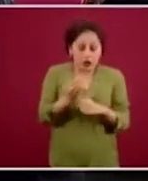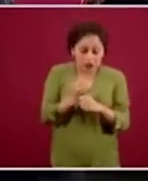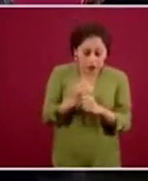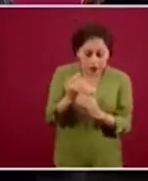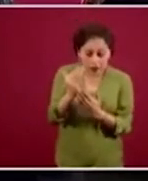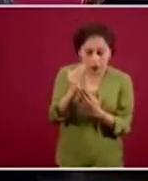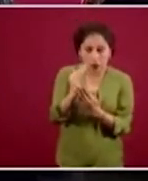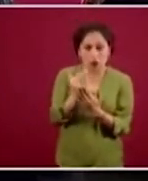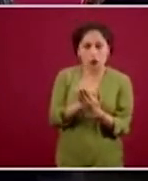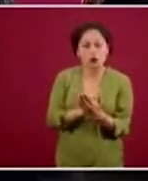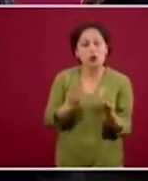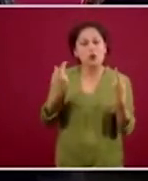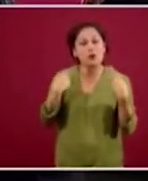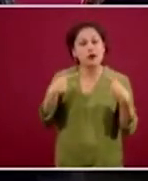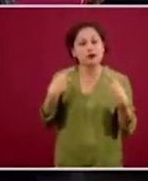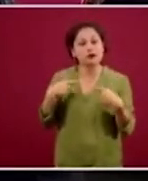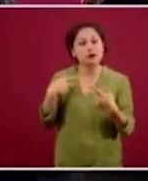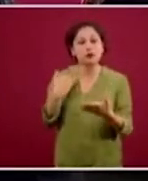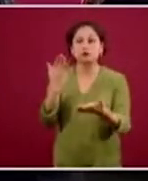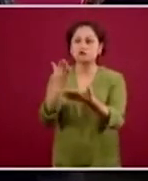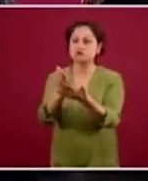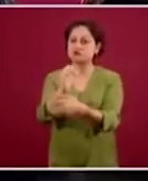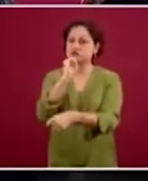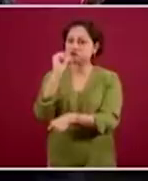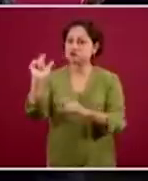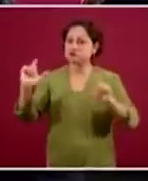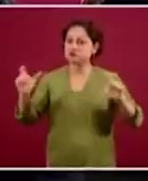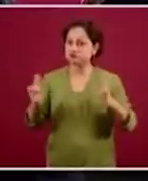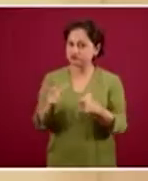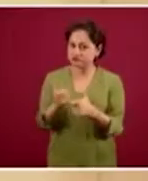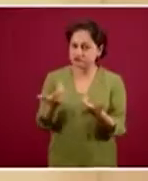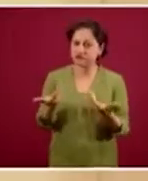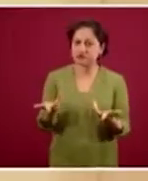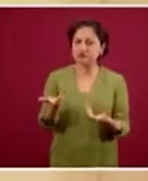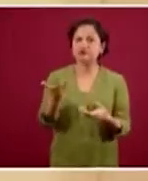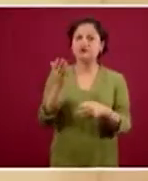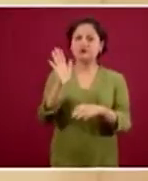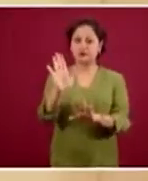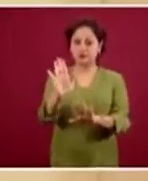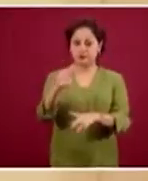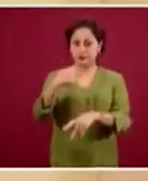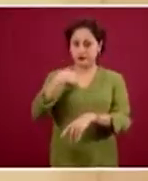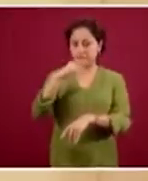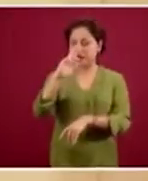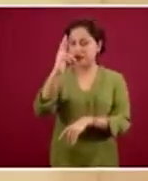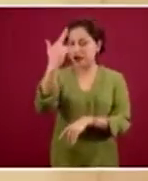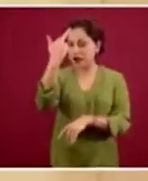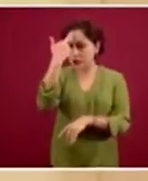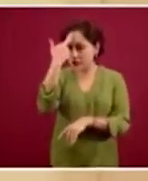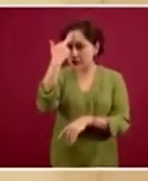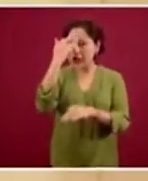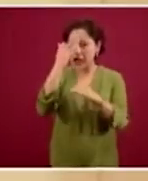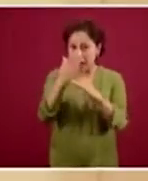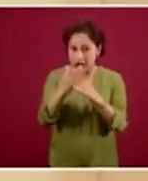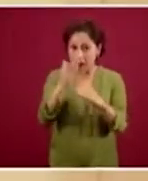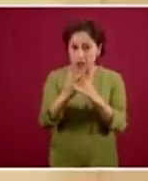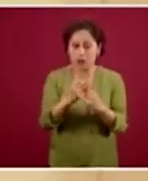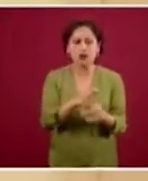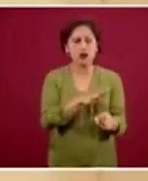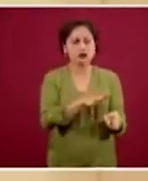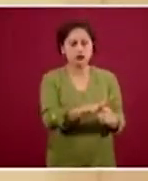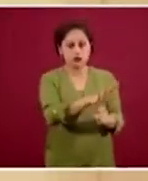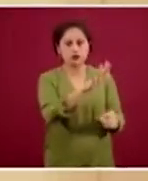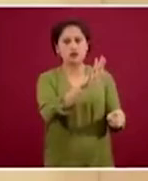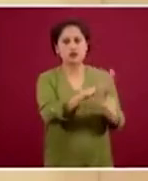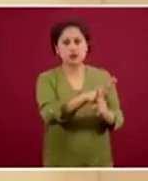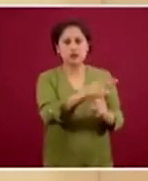fechas. Recalco, al día de hoy no hay desabasto de componentes sanguíneos, lo que hay es un flujo